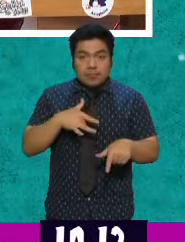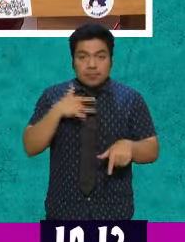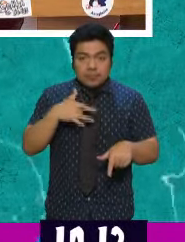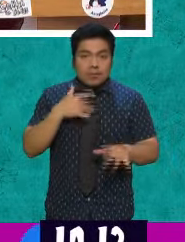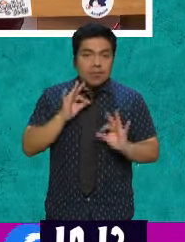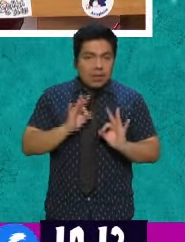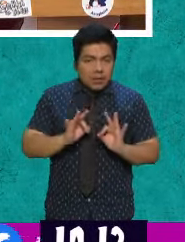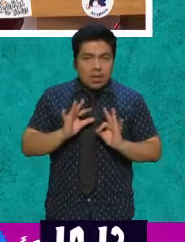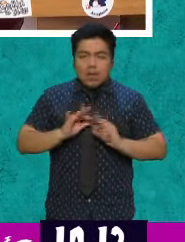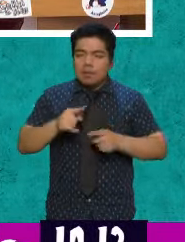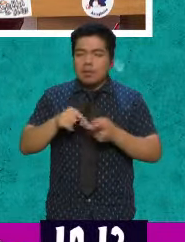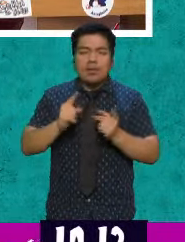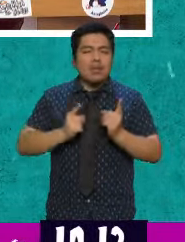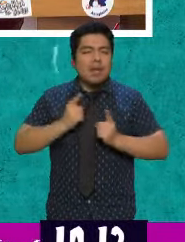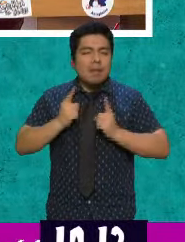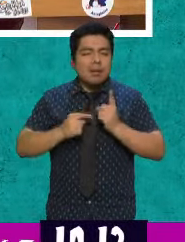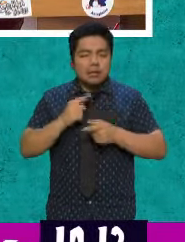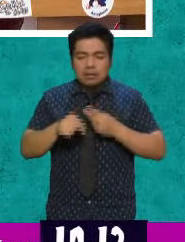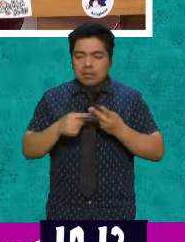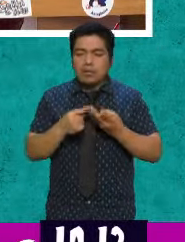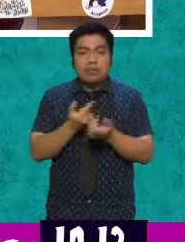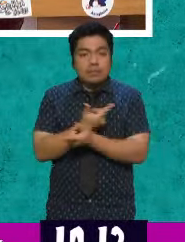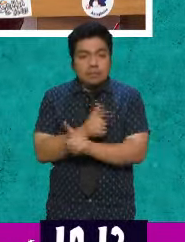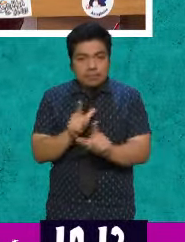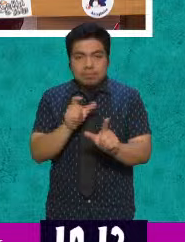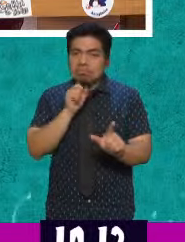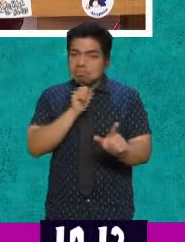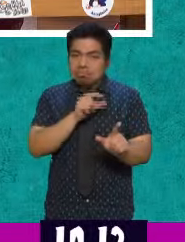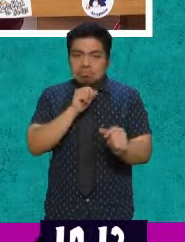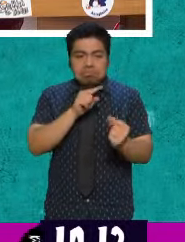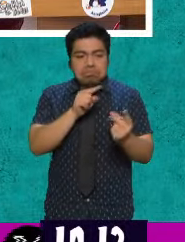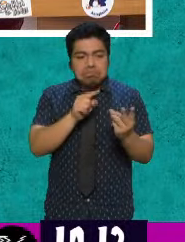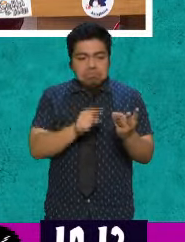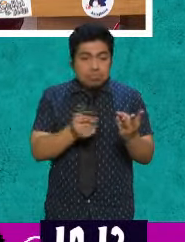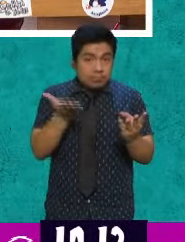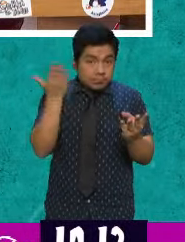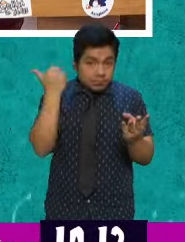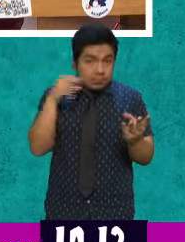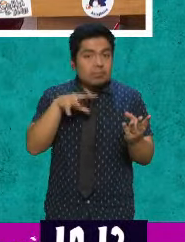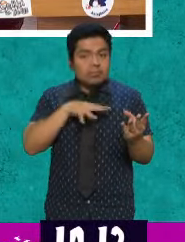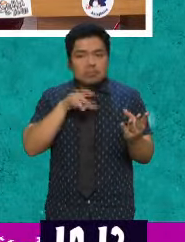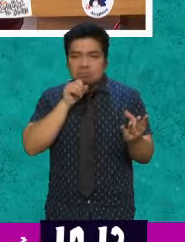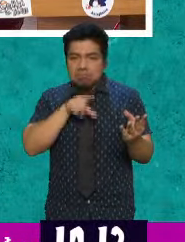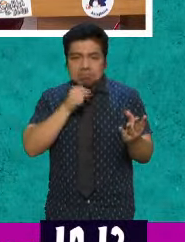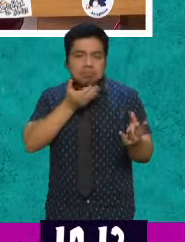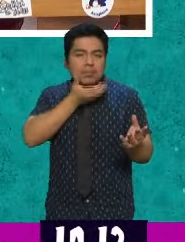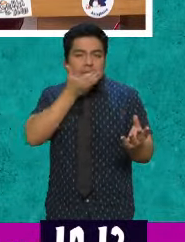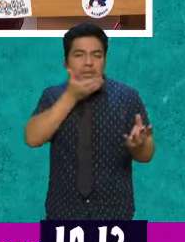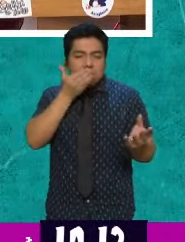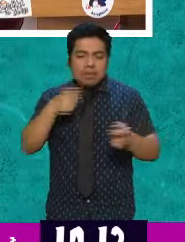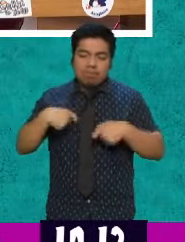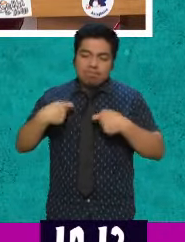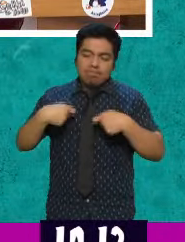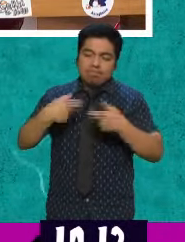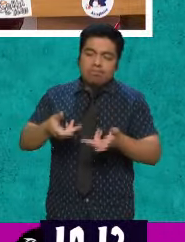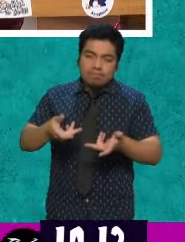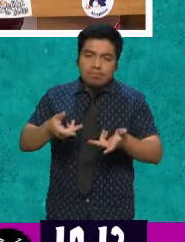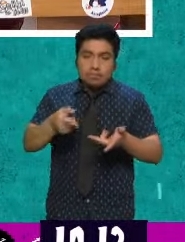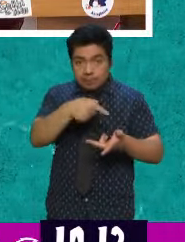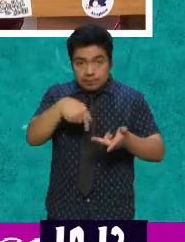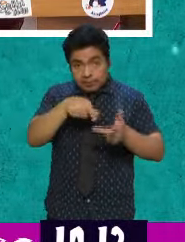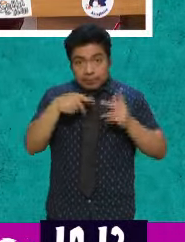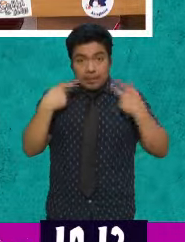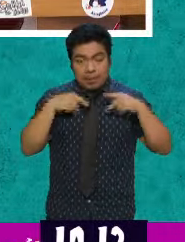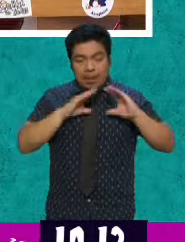el tiempo de esparcimiento o el tiempo libre en los mismos objetos que anteriormente hacía. Entonces ahí habría que educar a las